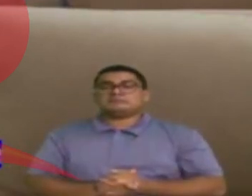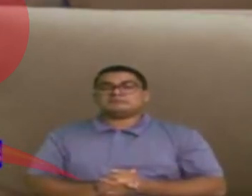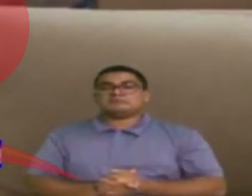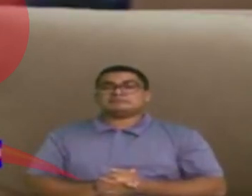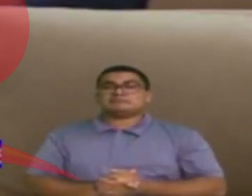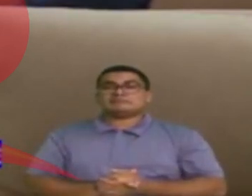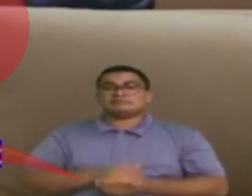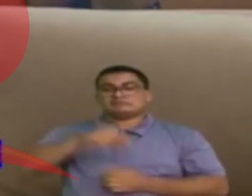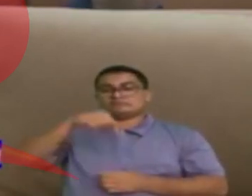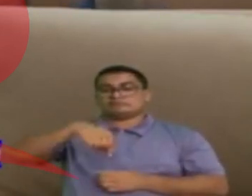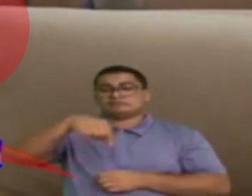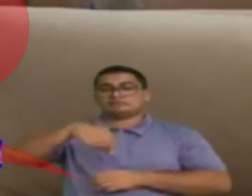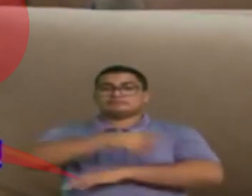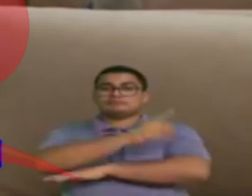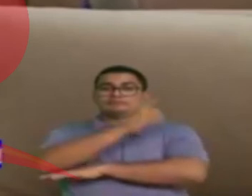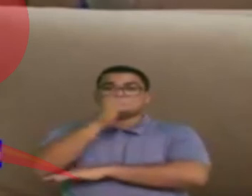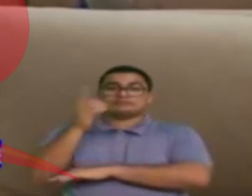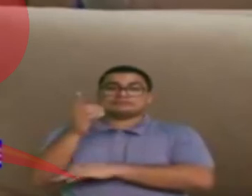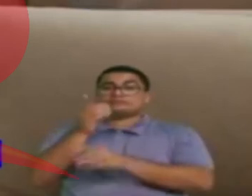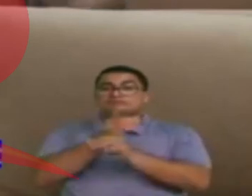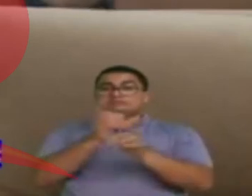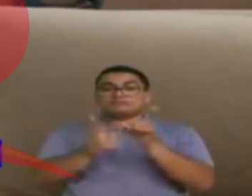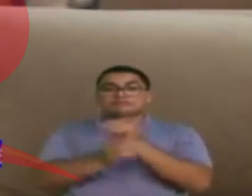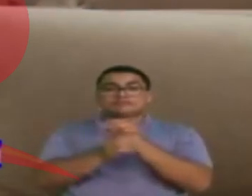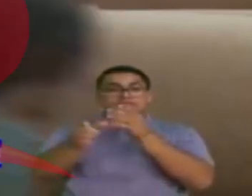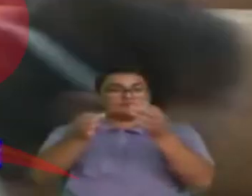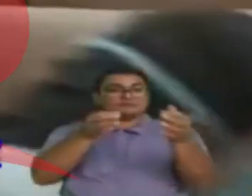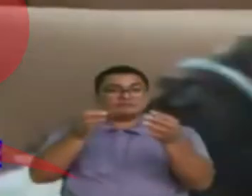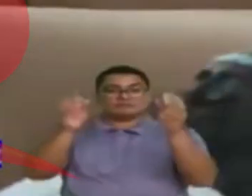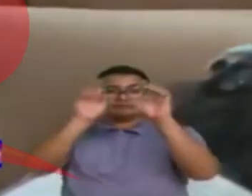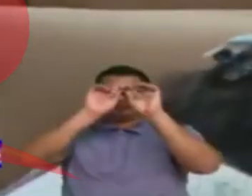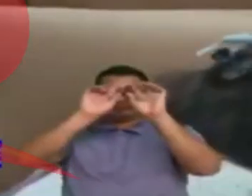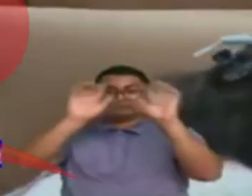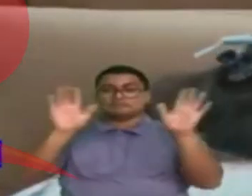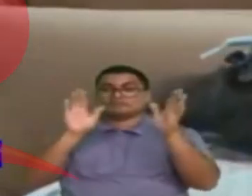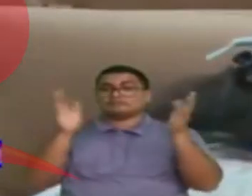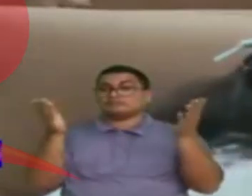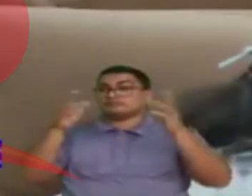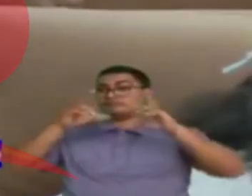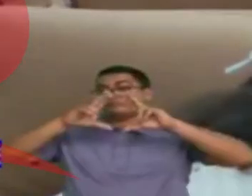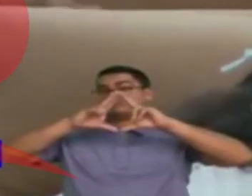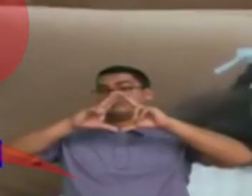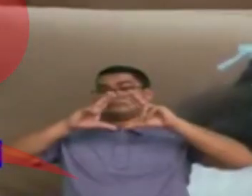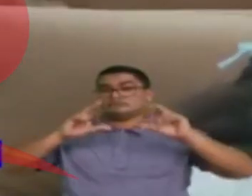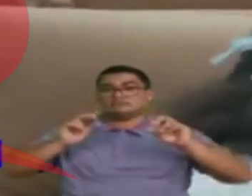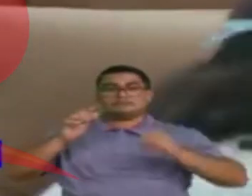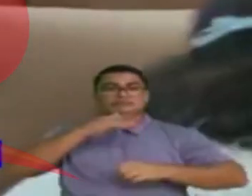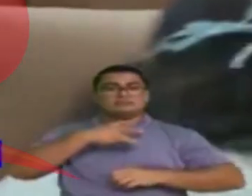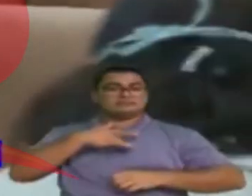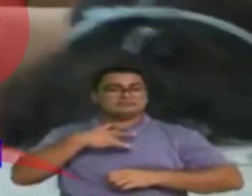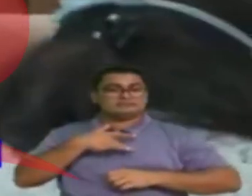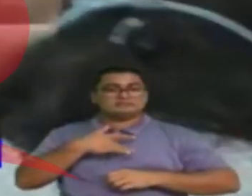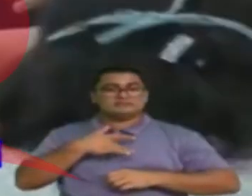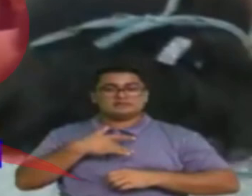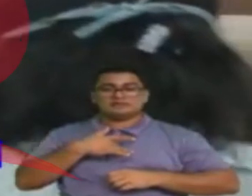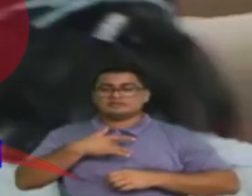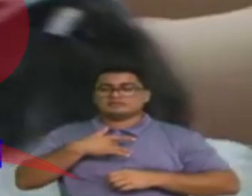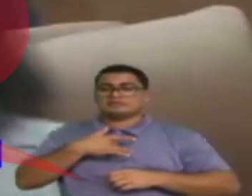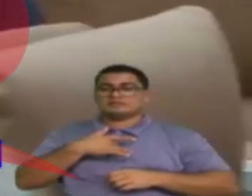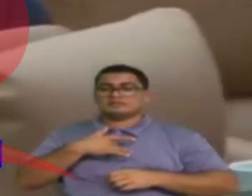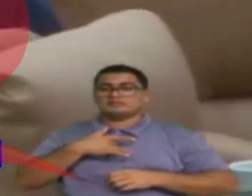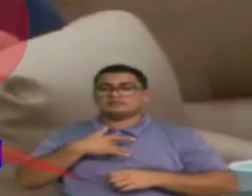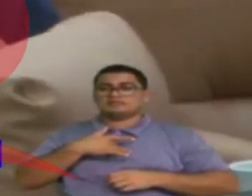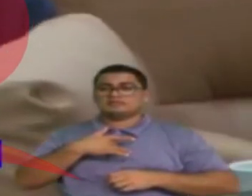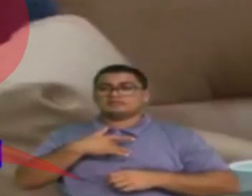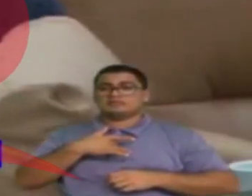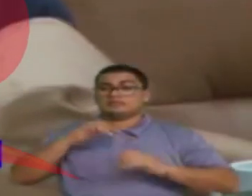aquí debemos de dejar algo claro. Nicaragua no necesita verse obligada por